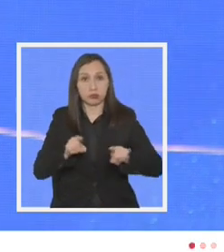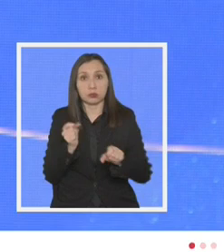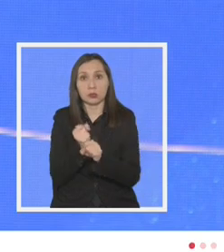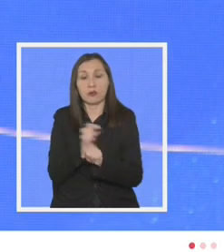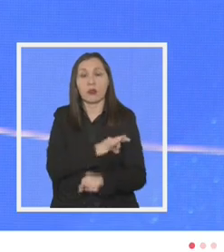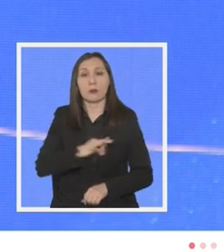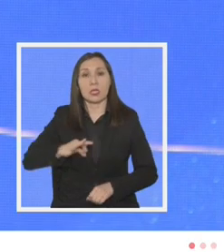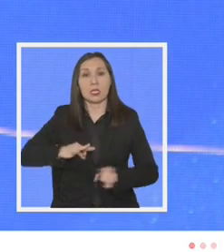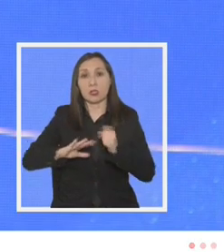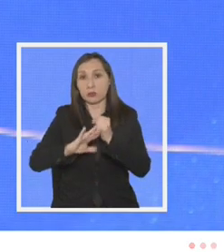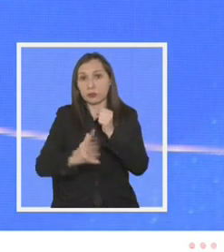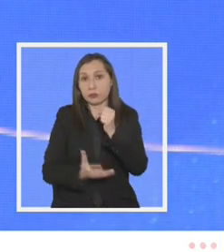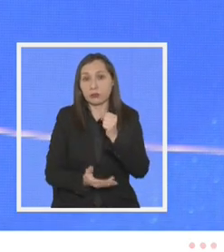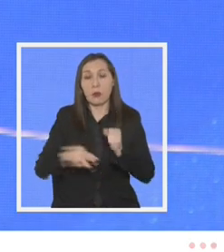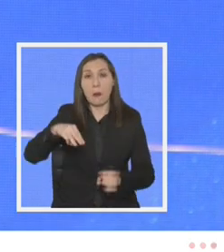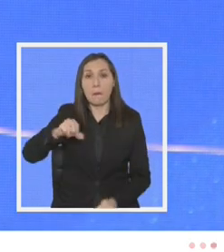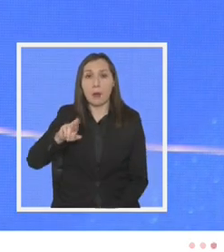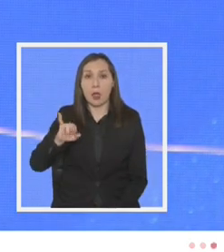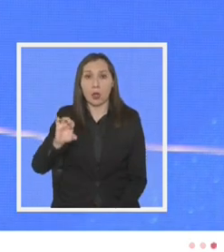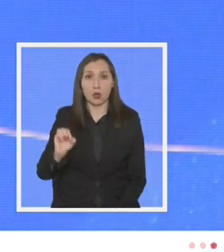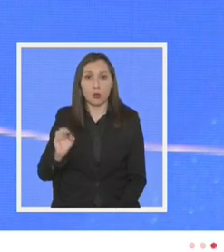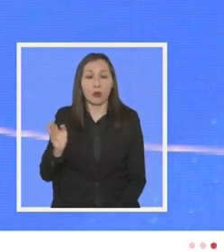del Ministro de Hacienda y su equipo, Mario Marcel.